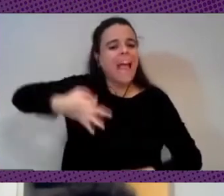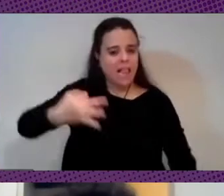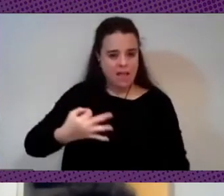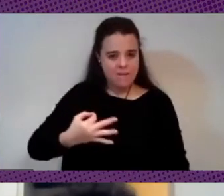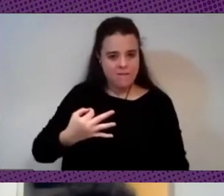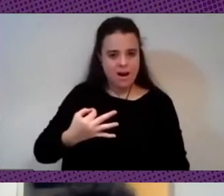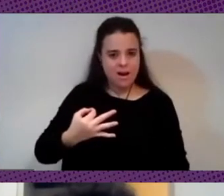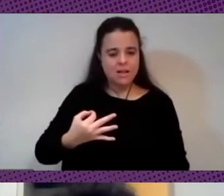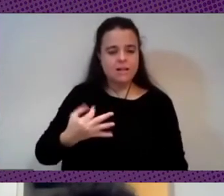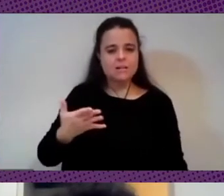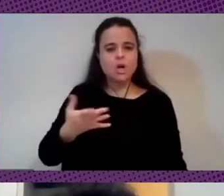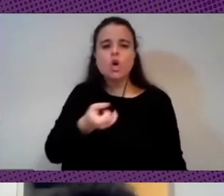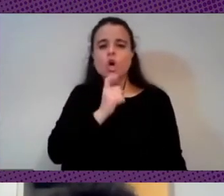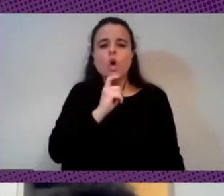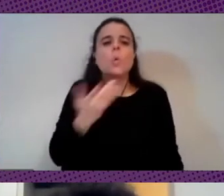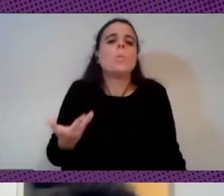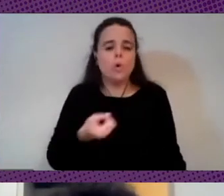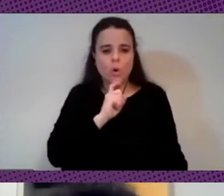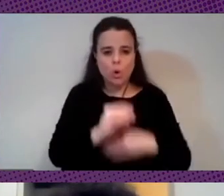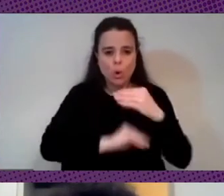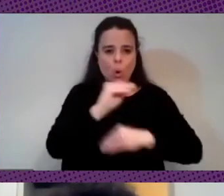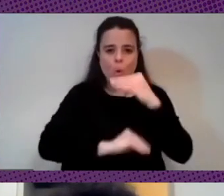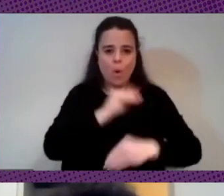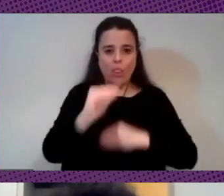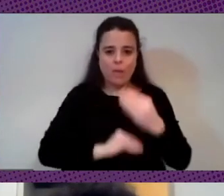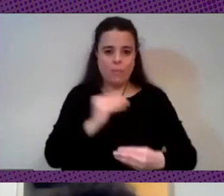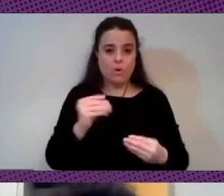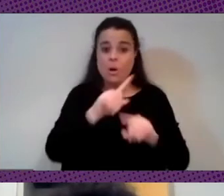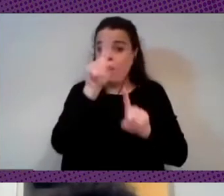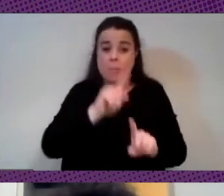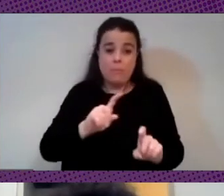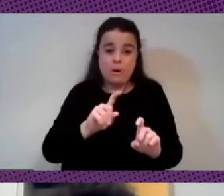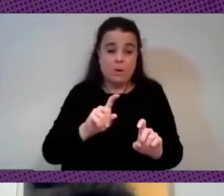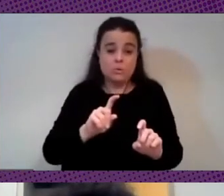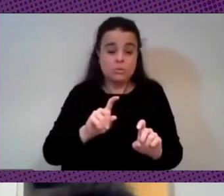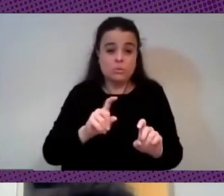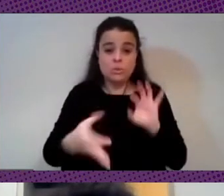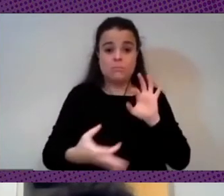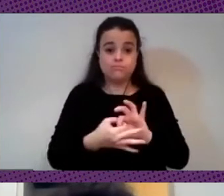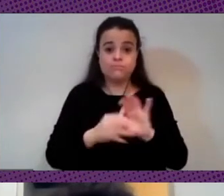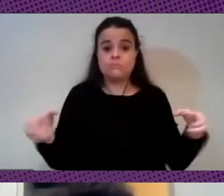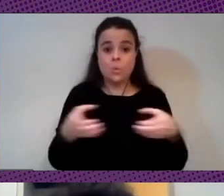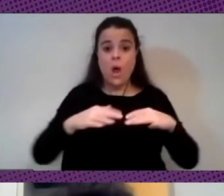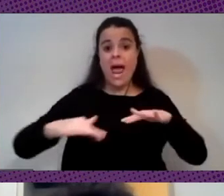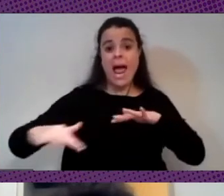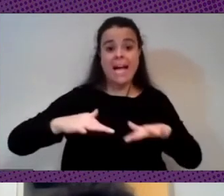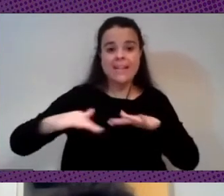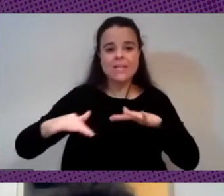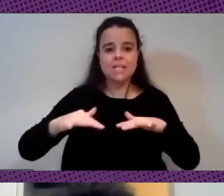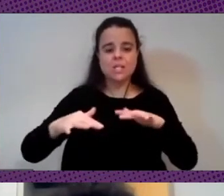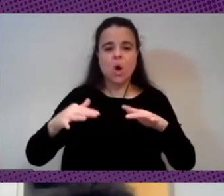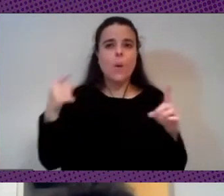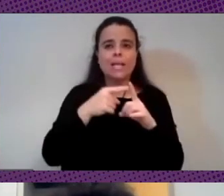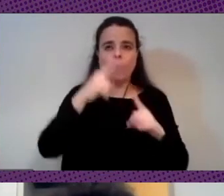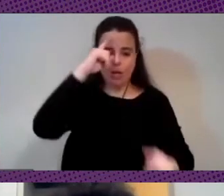se juega esa tensión que al fin y cabo es la propia pregunta que atañe a los grupos activistas de unir esa inteligencia